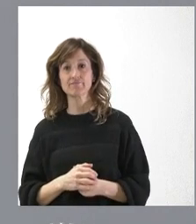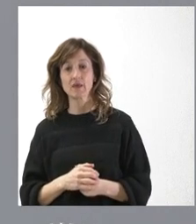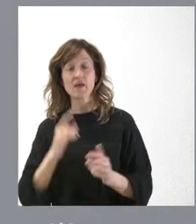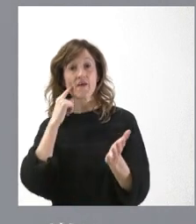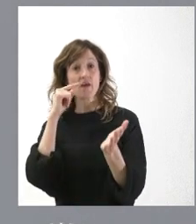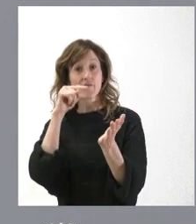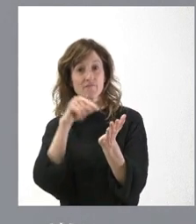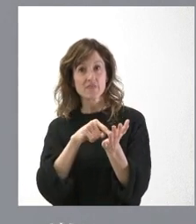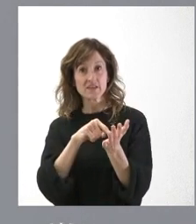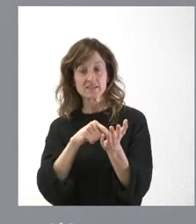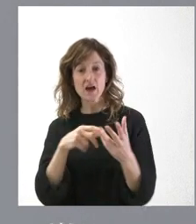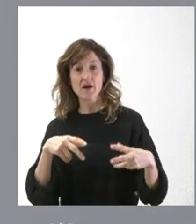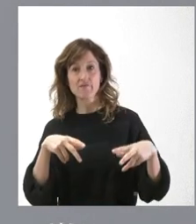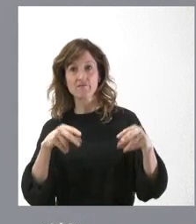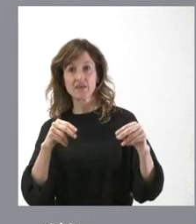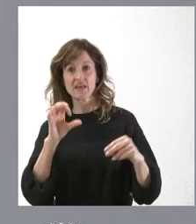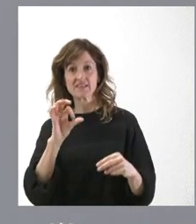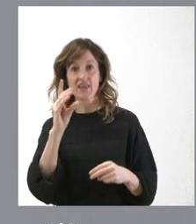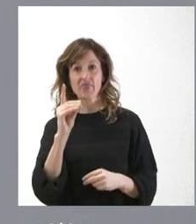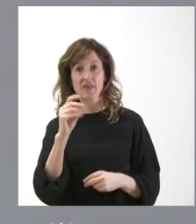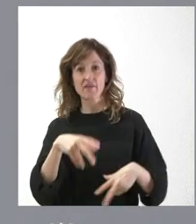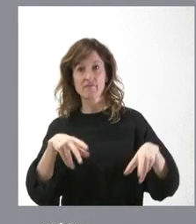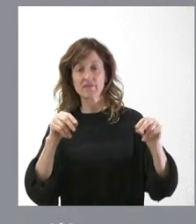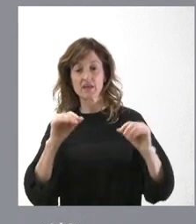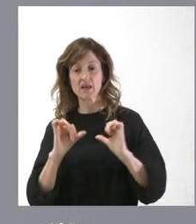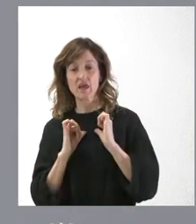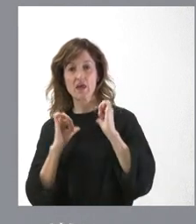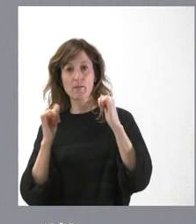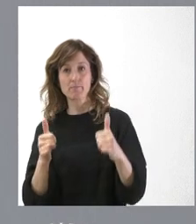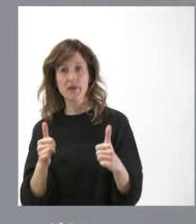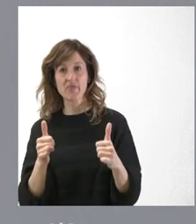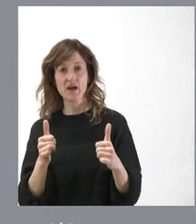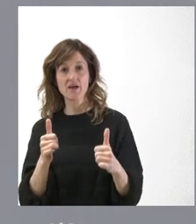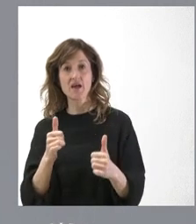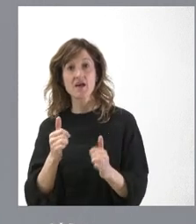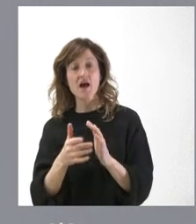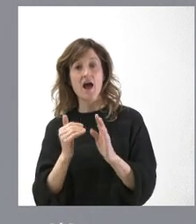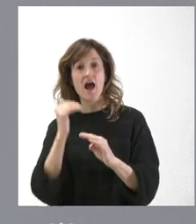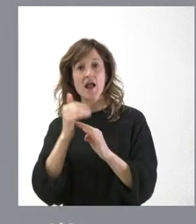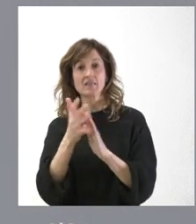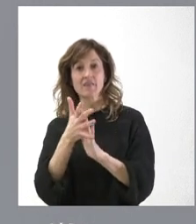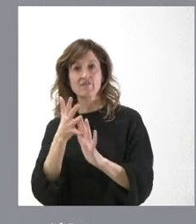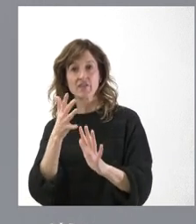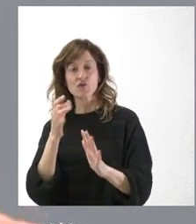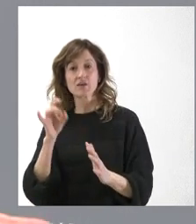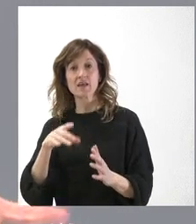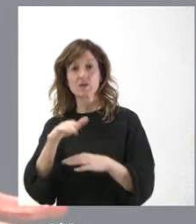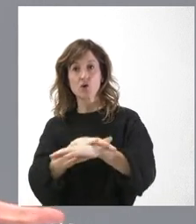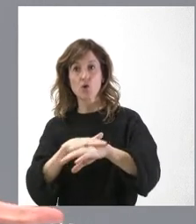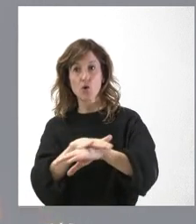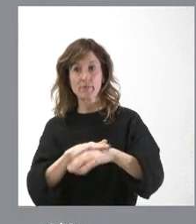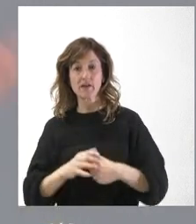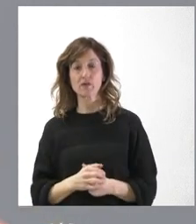fecha del fin de SD y el comienzo de las emisiones solamente en alta definición? Es el Gobierno. ¿Quién se